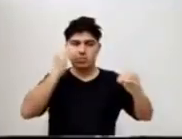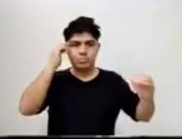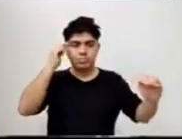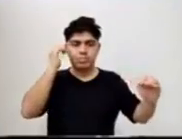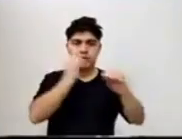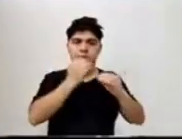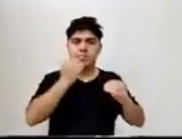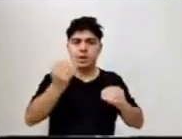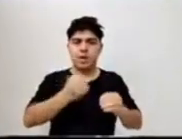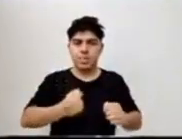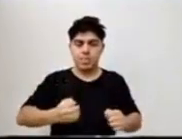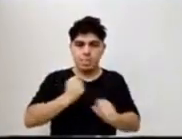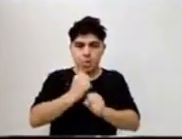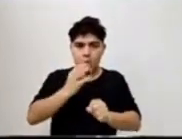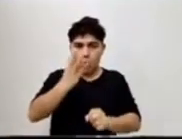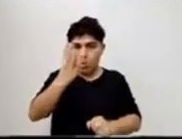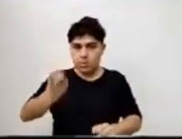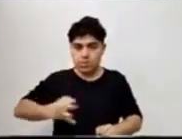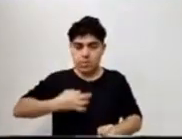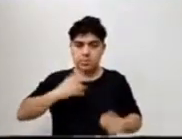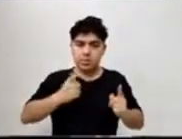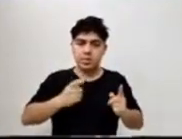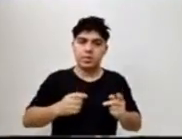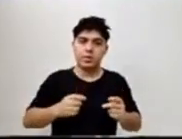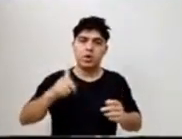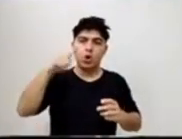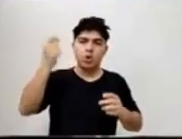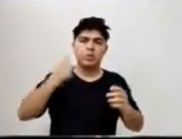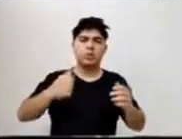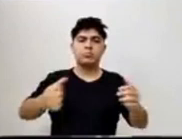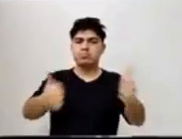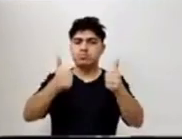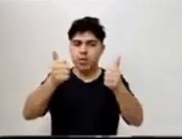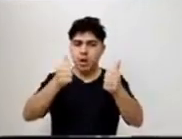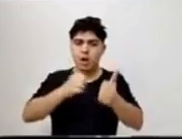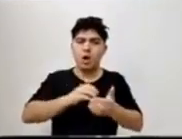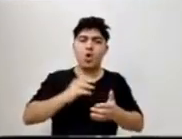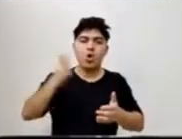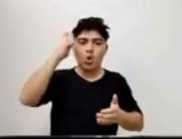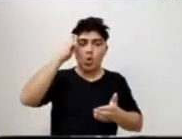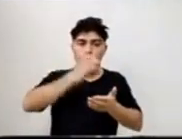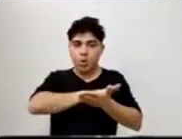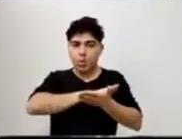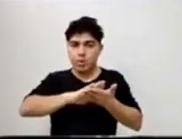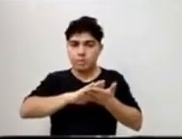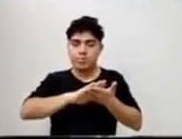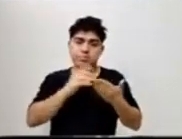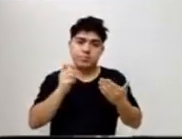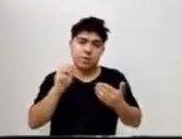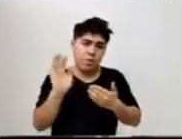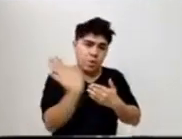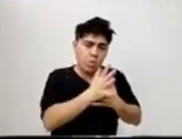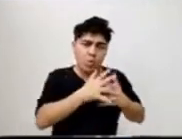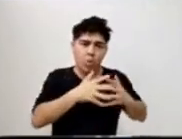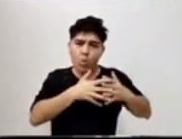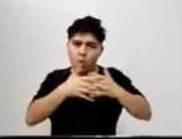cuatro años, y desearles éxitos a la nueva gestión, a los nuevos concejales, y que entre todos juntos sigamos